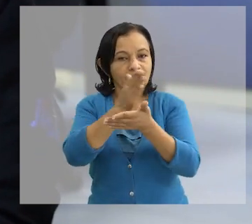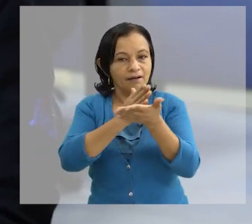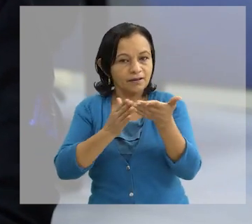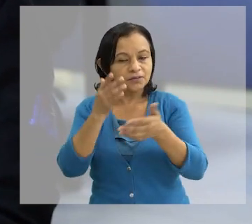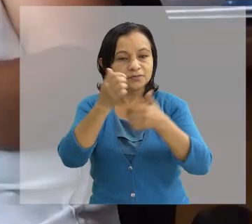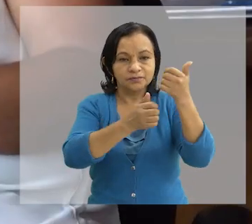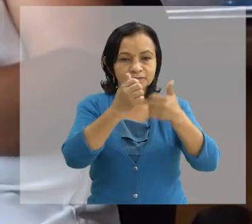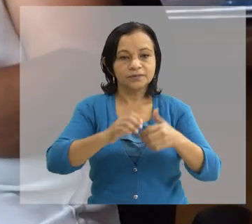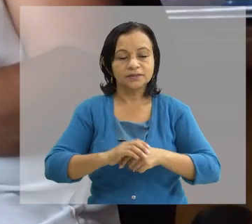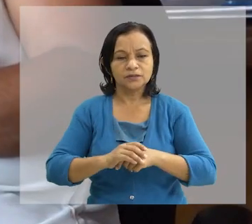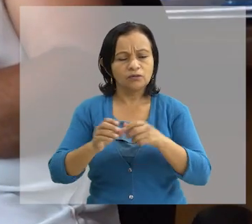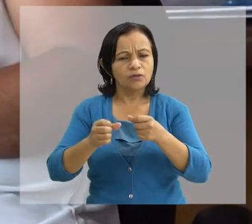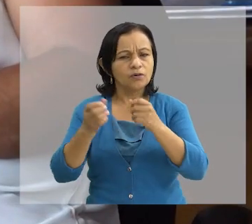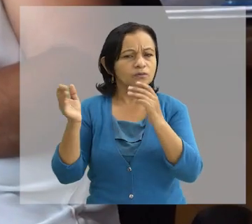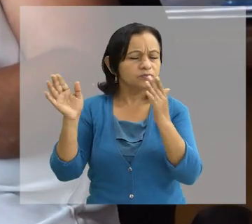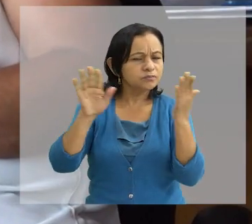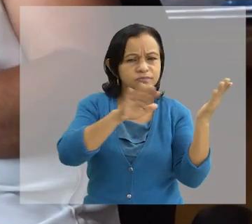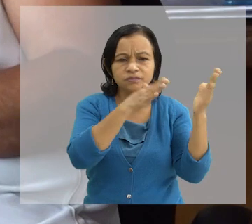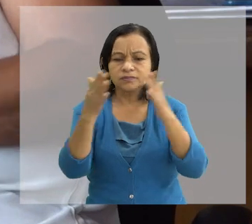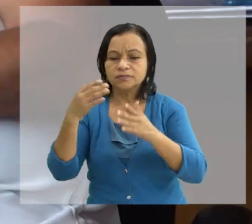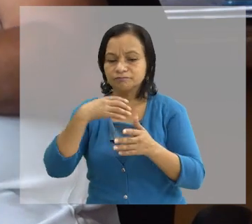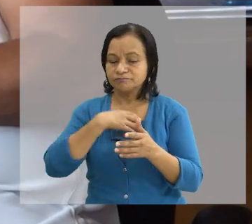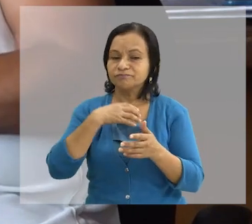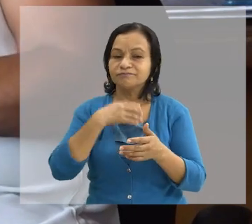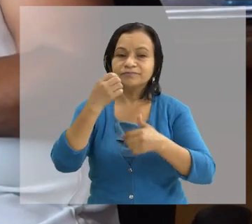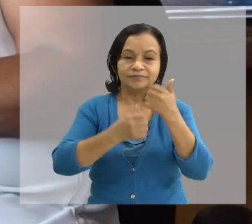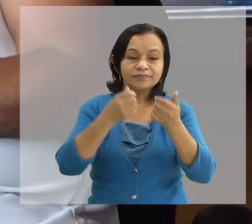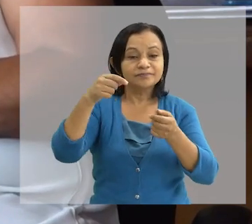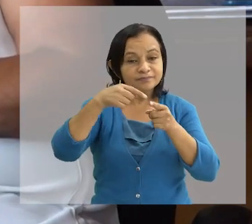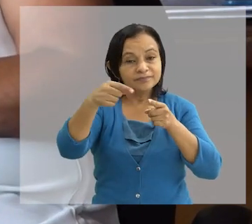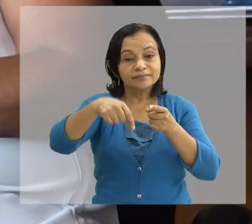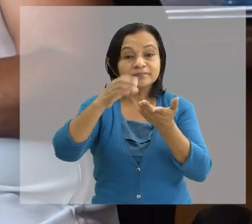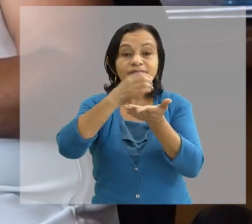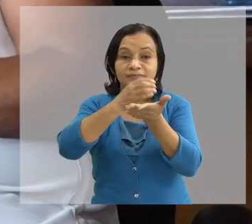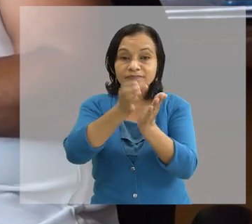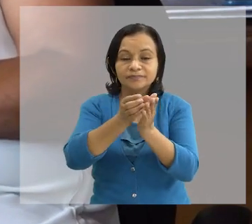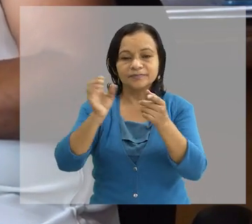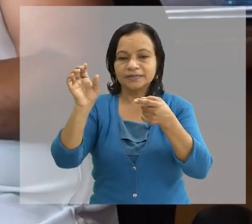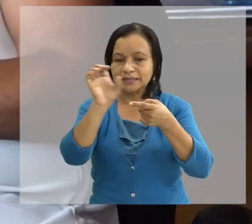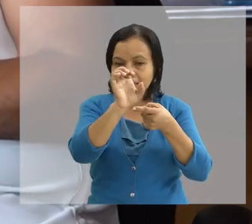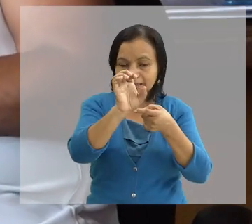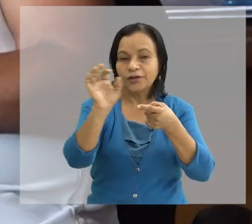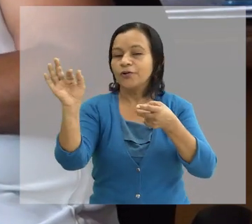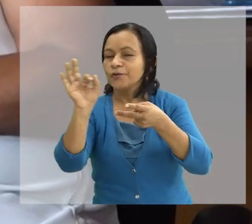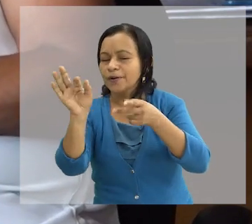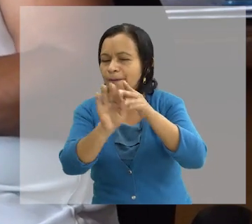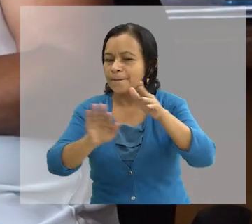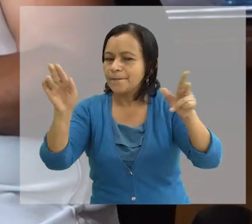afectación Los fuertes vientos nos afectan más a nosotros, nuestro municipio en enero, febrero,